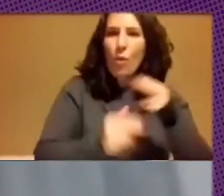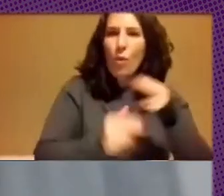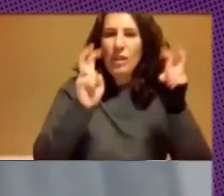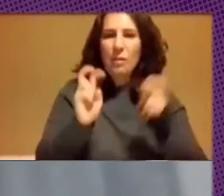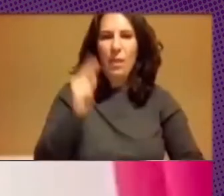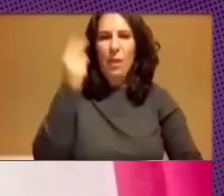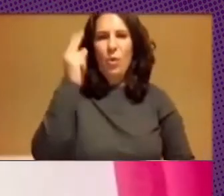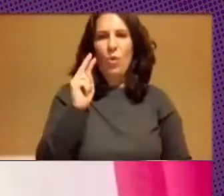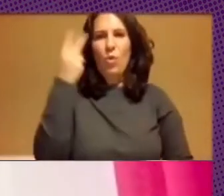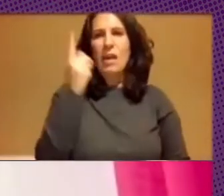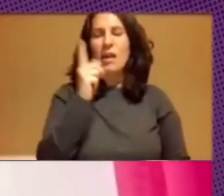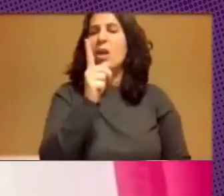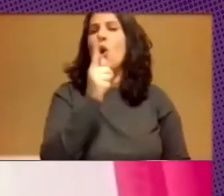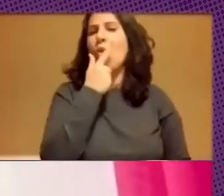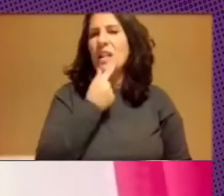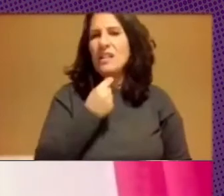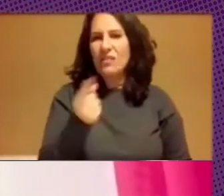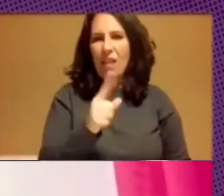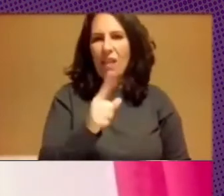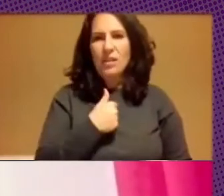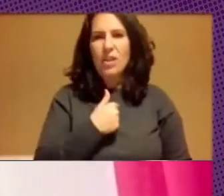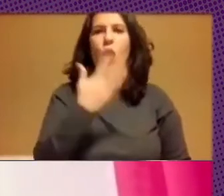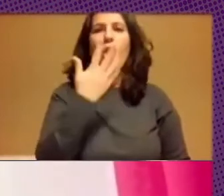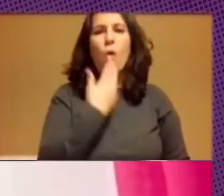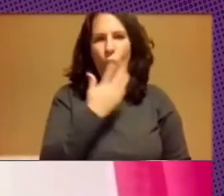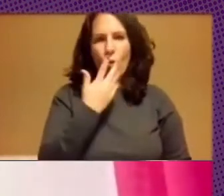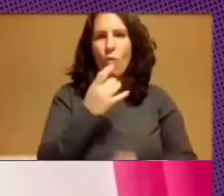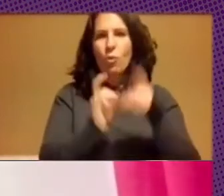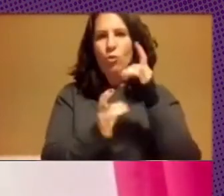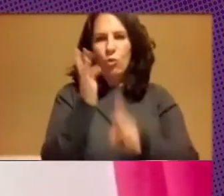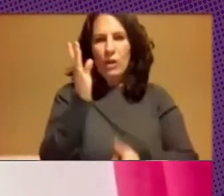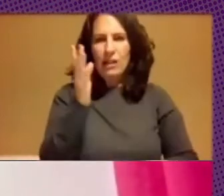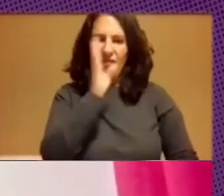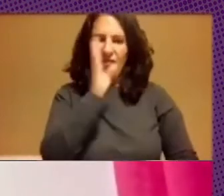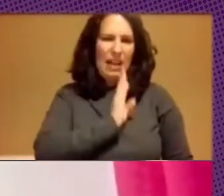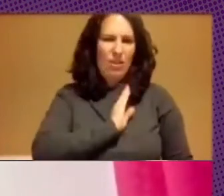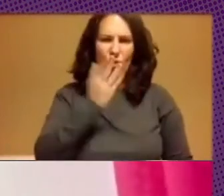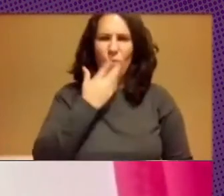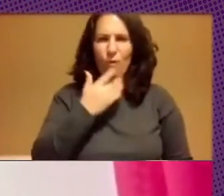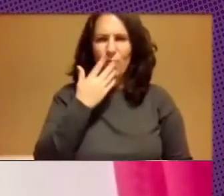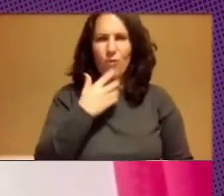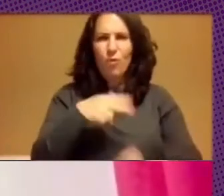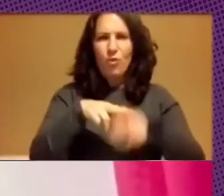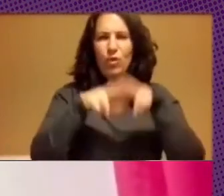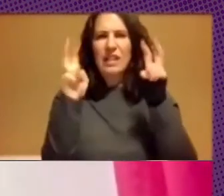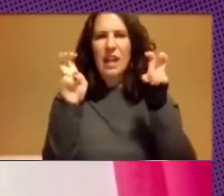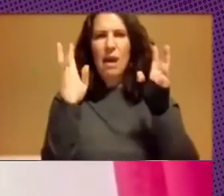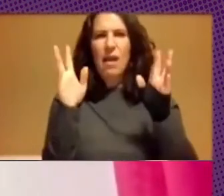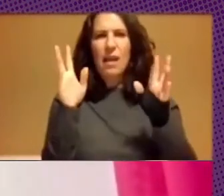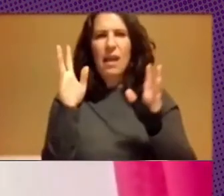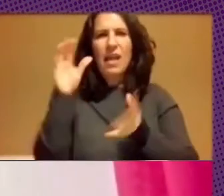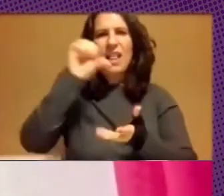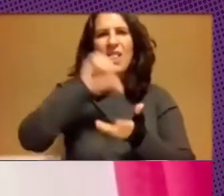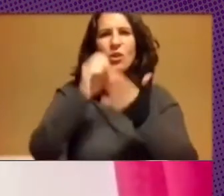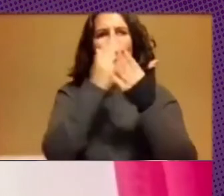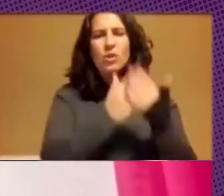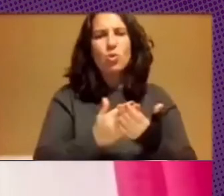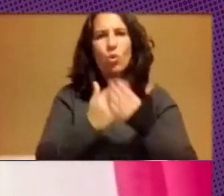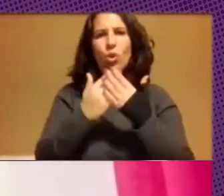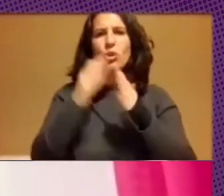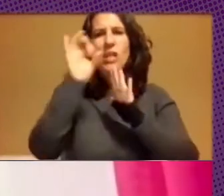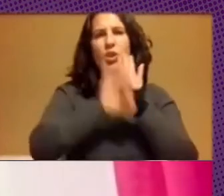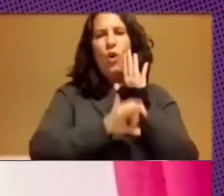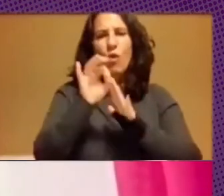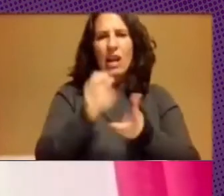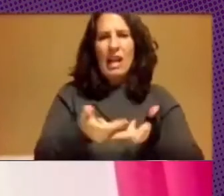Desde luego no es fácil. Yo conozco, por suerte, de primera mano el tema del Centro de Estudio de Software Libre, CESOL,